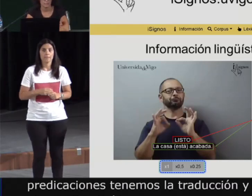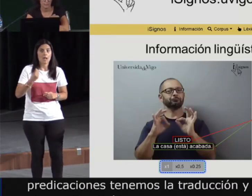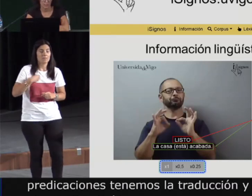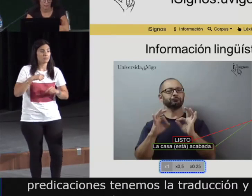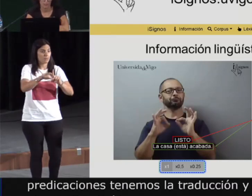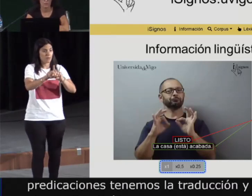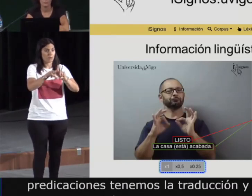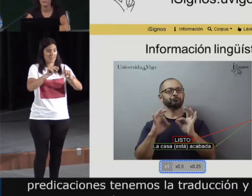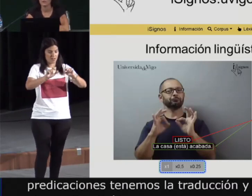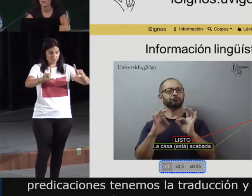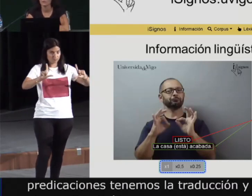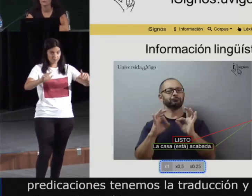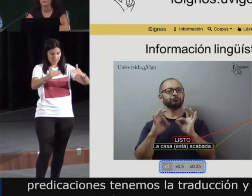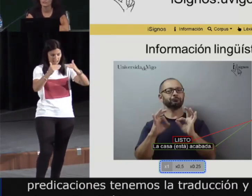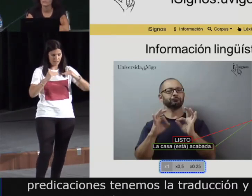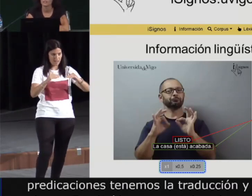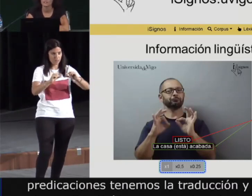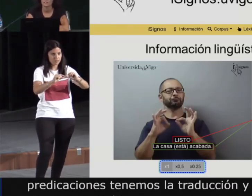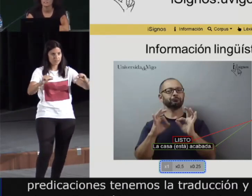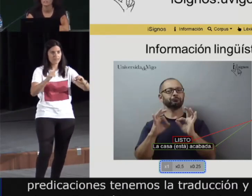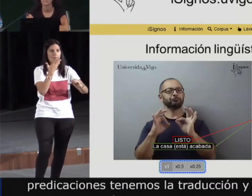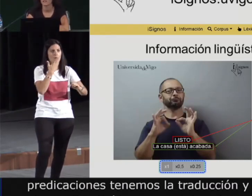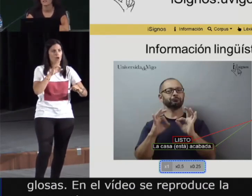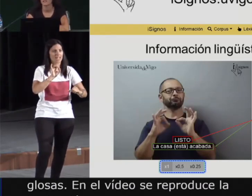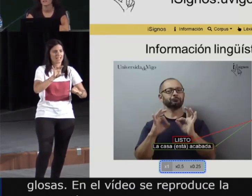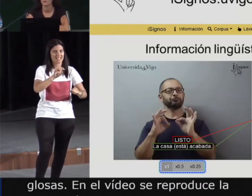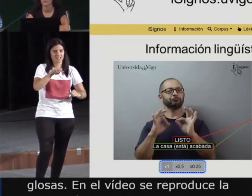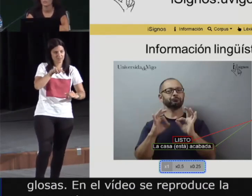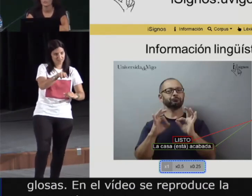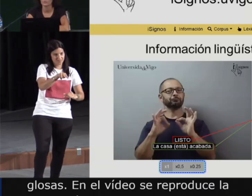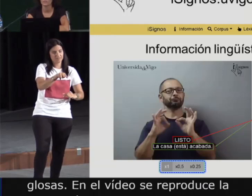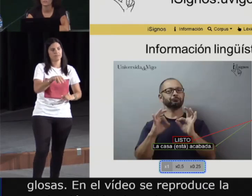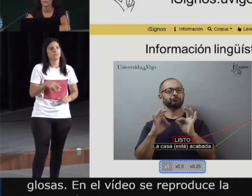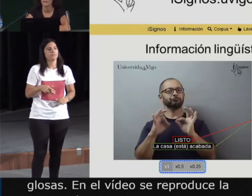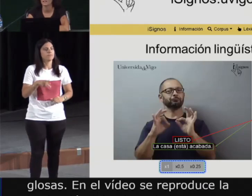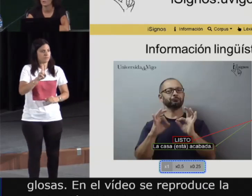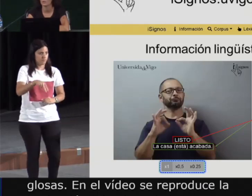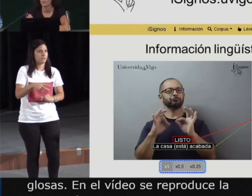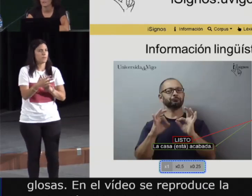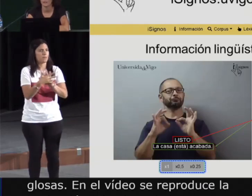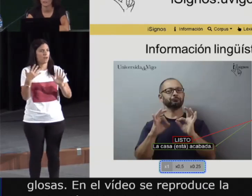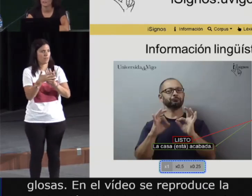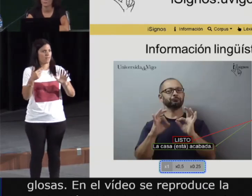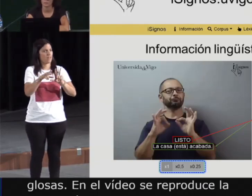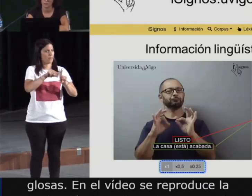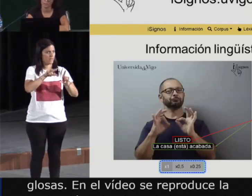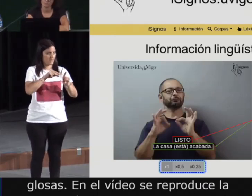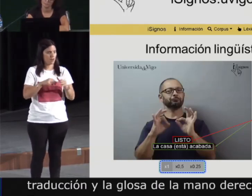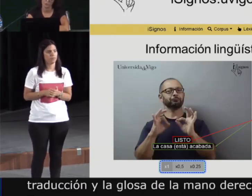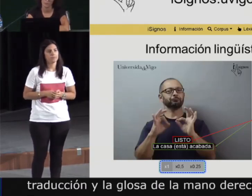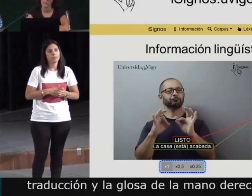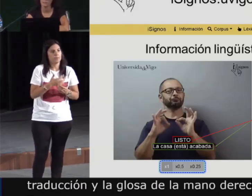También, debajo del vídeo, hay unos botones grises con los que podemos seleccionar la velocidad a la que queremos